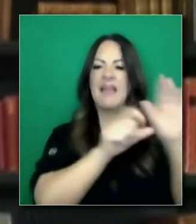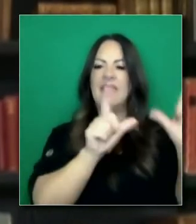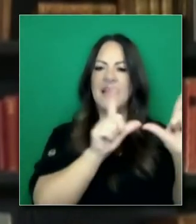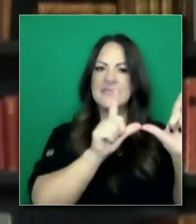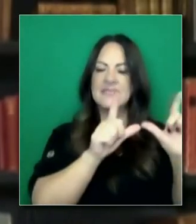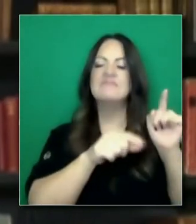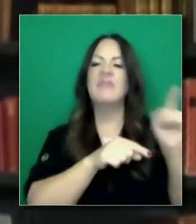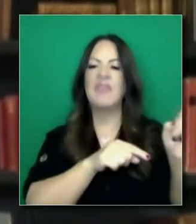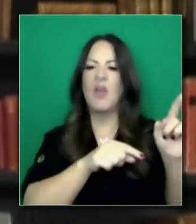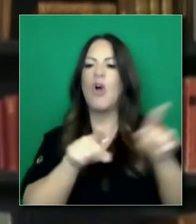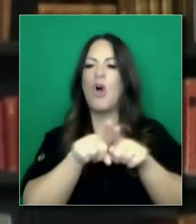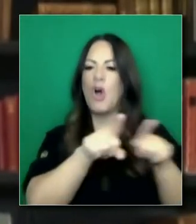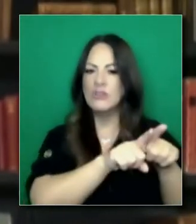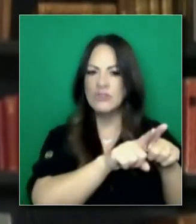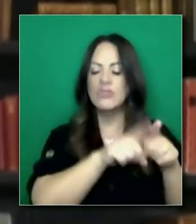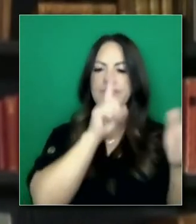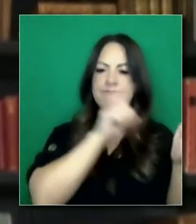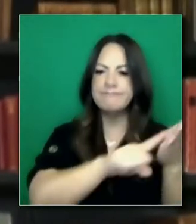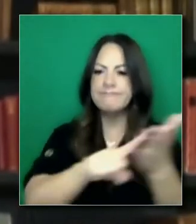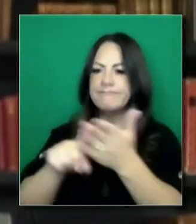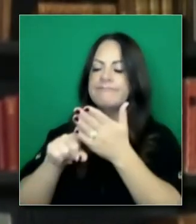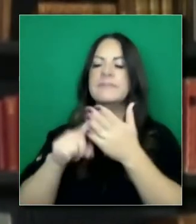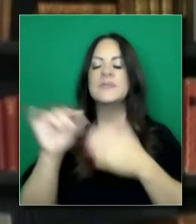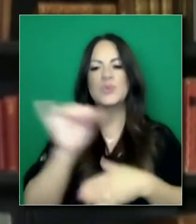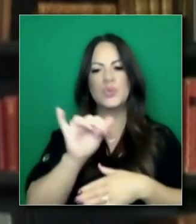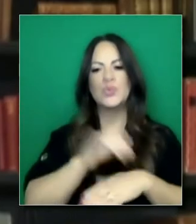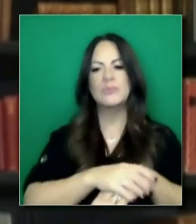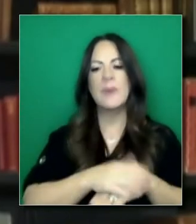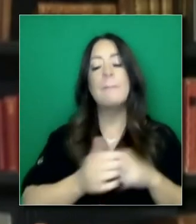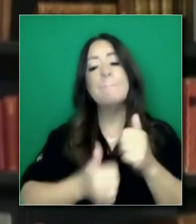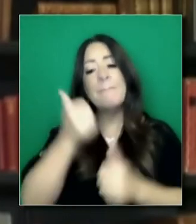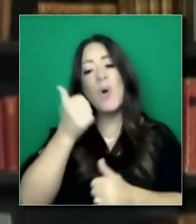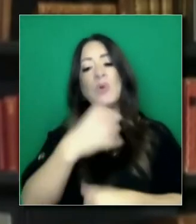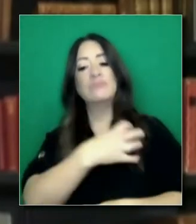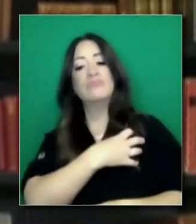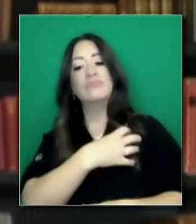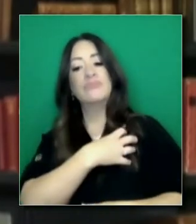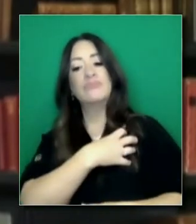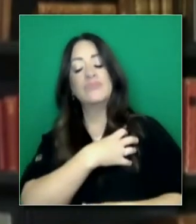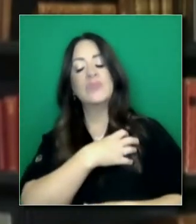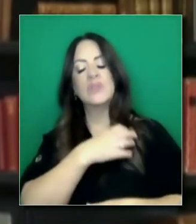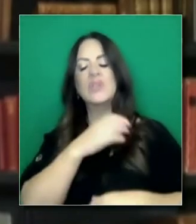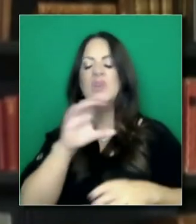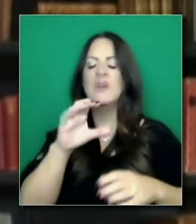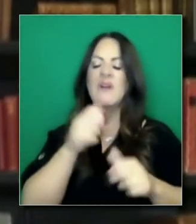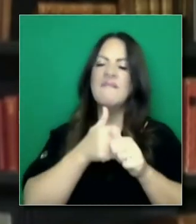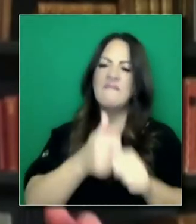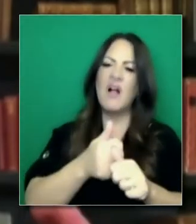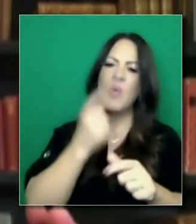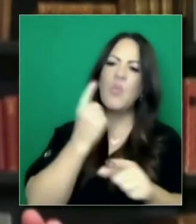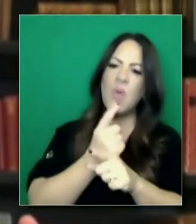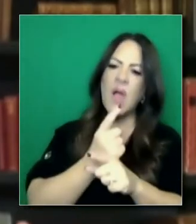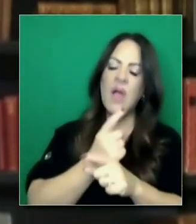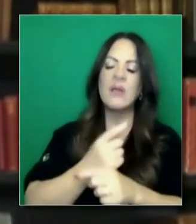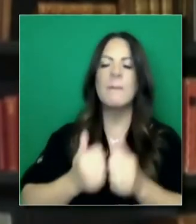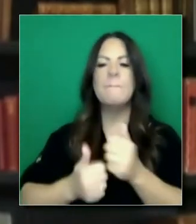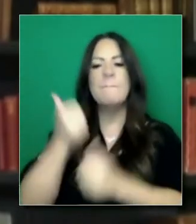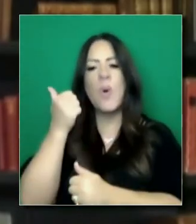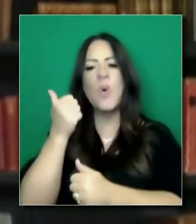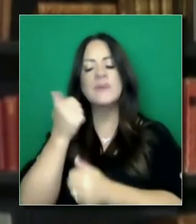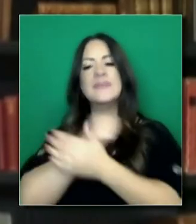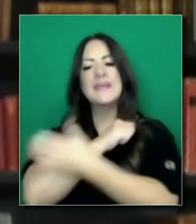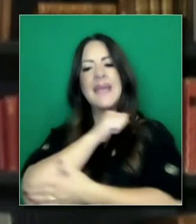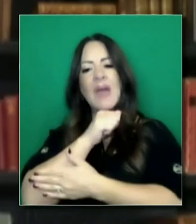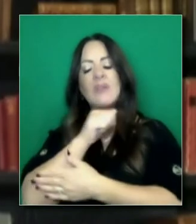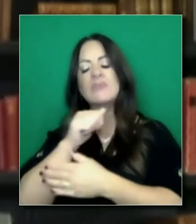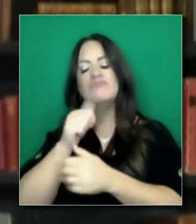quejado de eso. Pero yo quiero reconocer que muchas personas comparten que hay que hacer lo correcto. Y la mayor parte de los alguaciles y